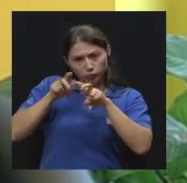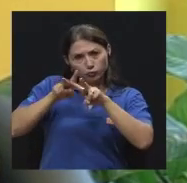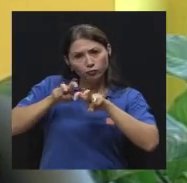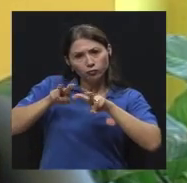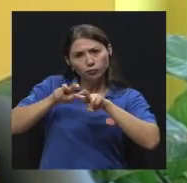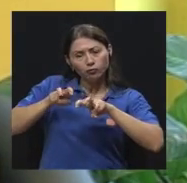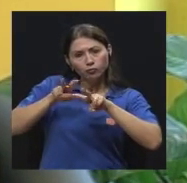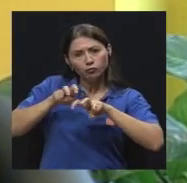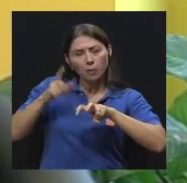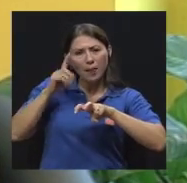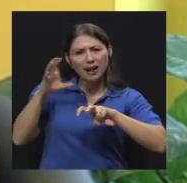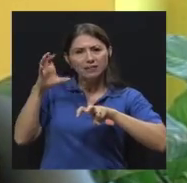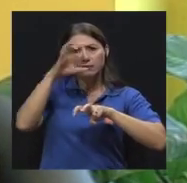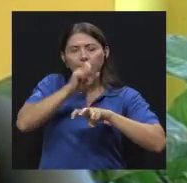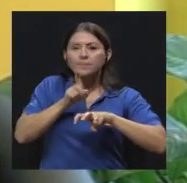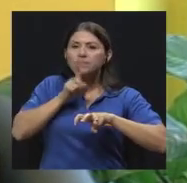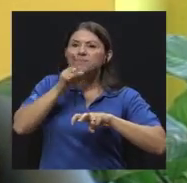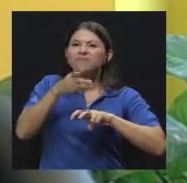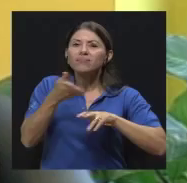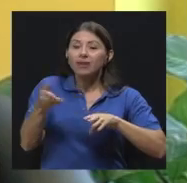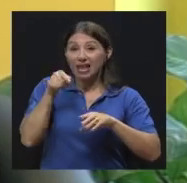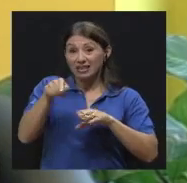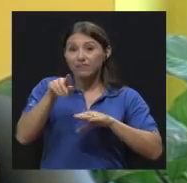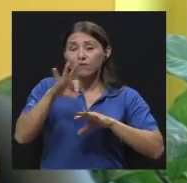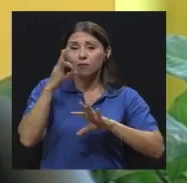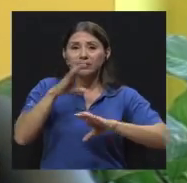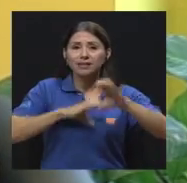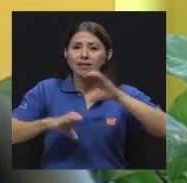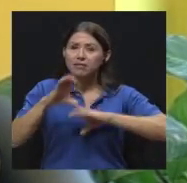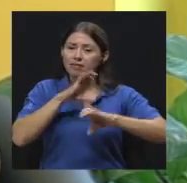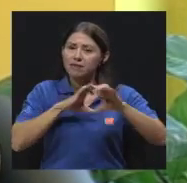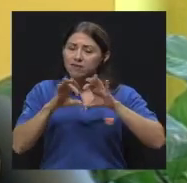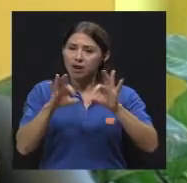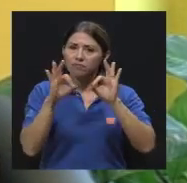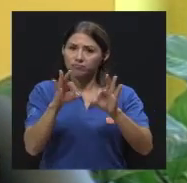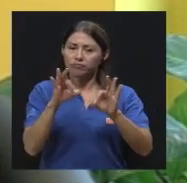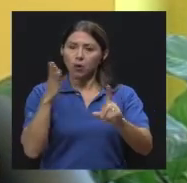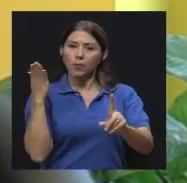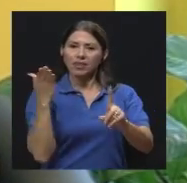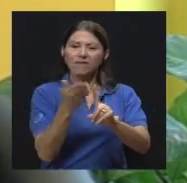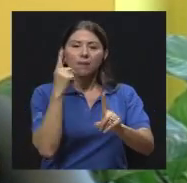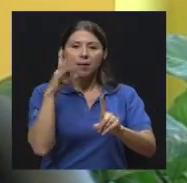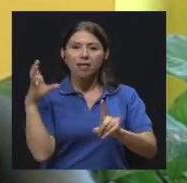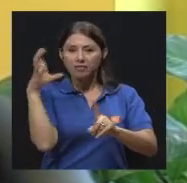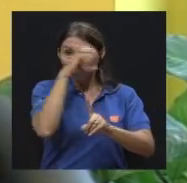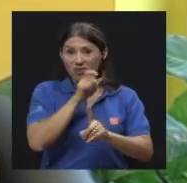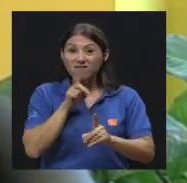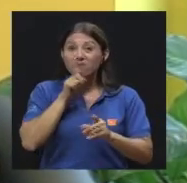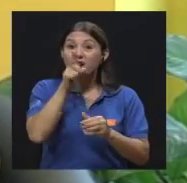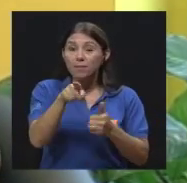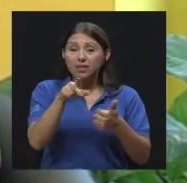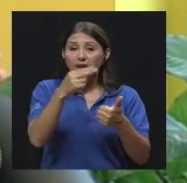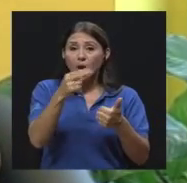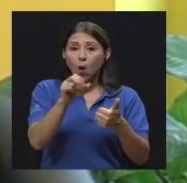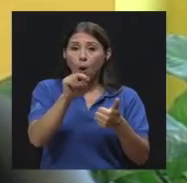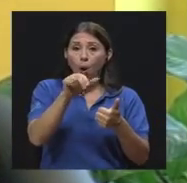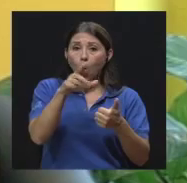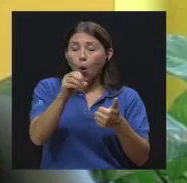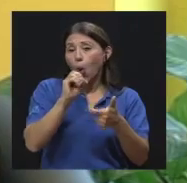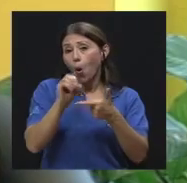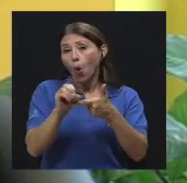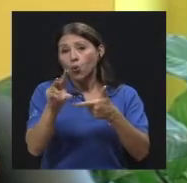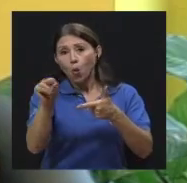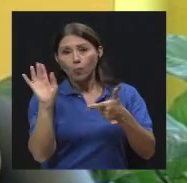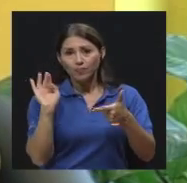manera científica y objetiva de discernir si es un hongo o no. A veces, como les digo, estas